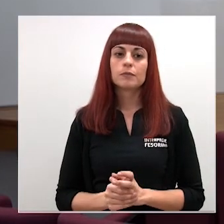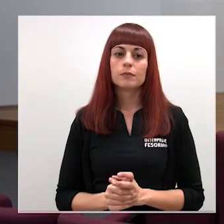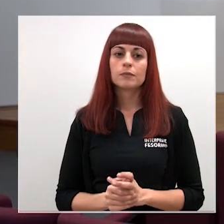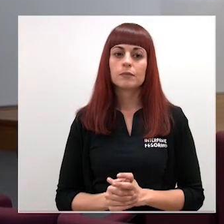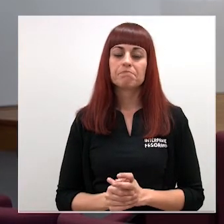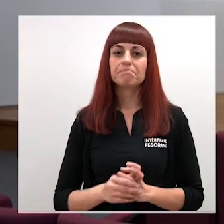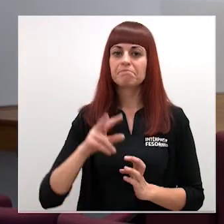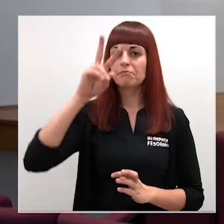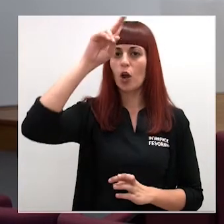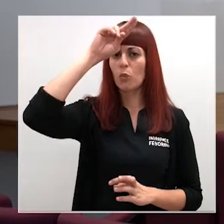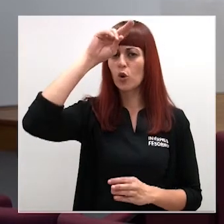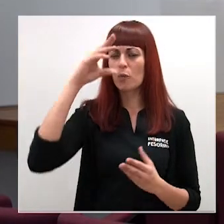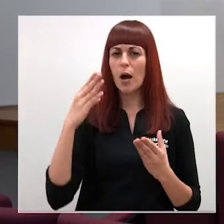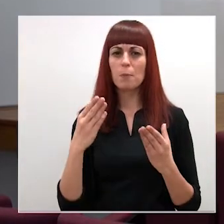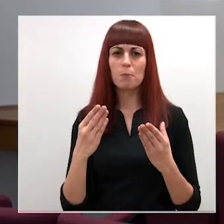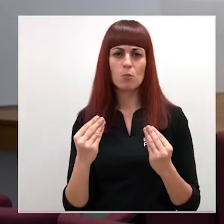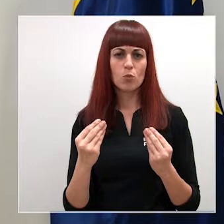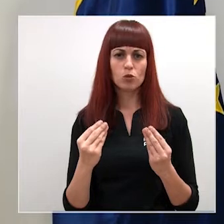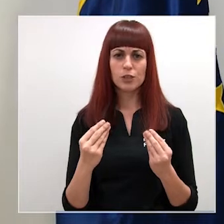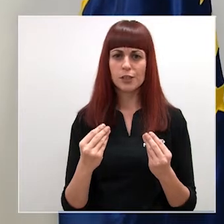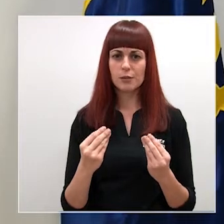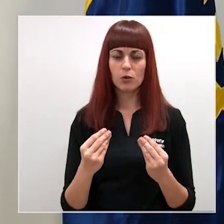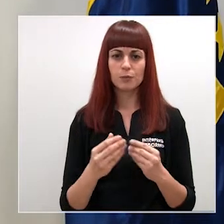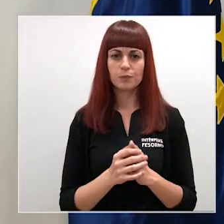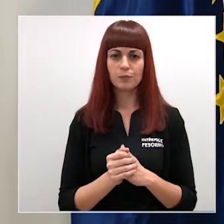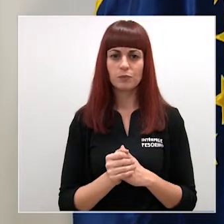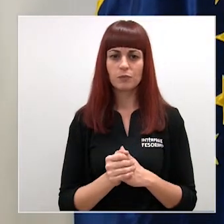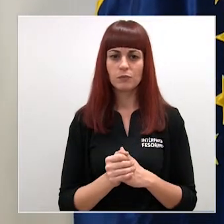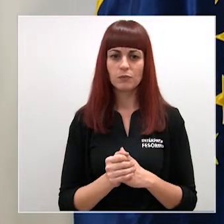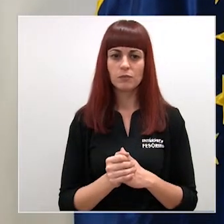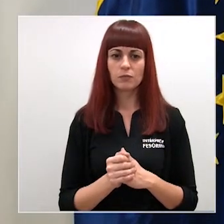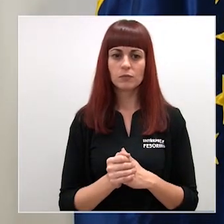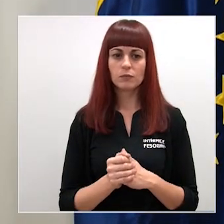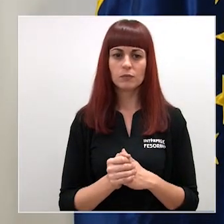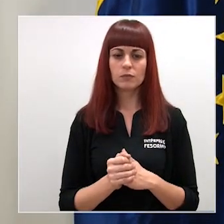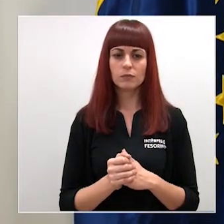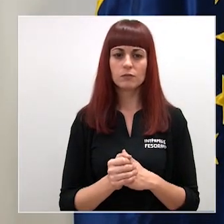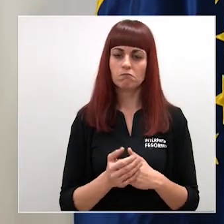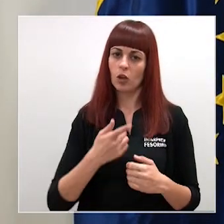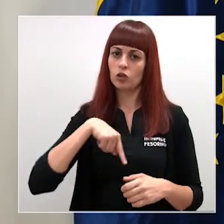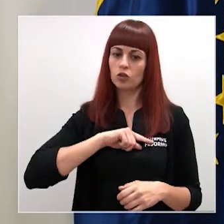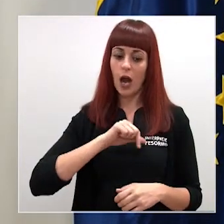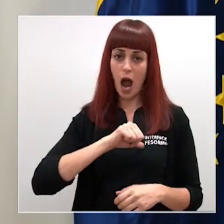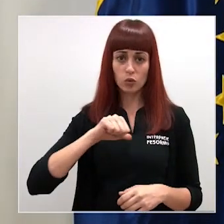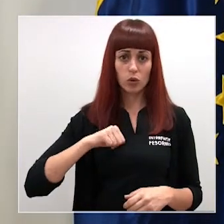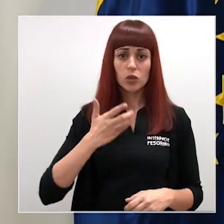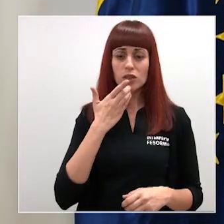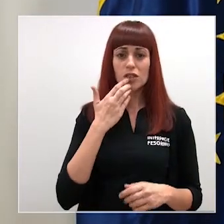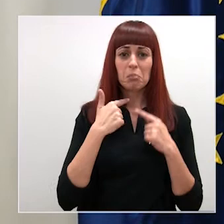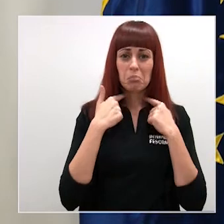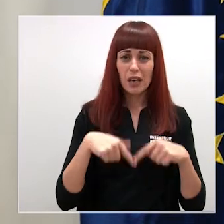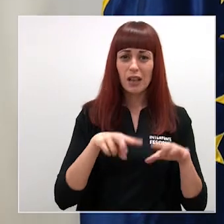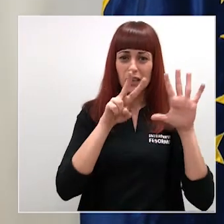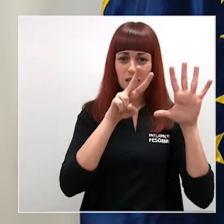nos preocupa muchísimo como bien sabe el Estado está bueno ayudando a aquellos autónomos con unas pérdidas superiores al 75